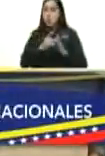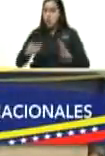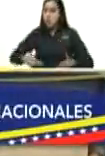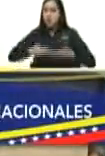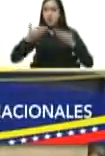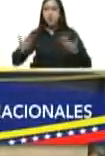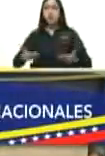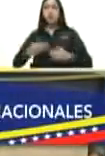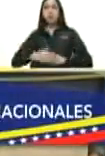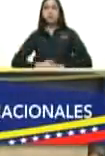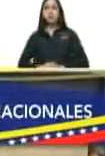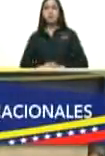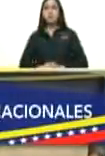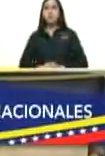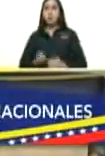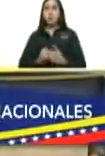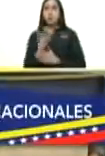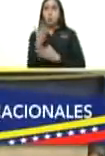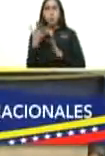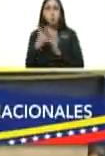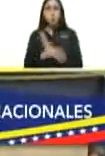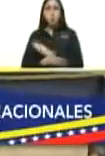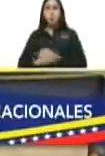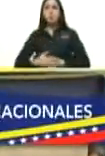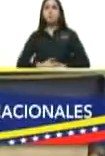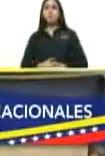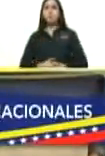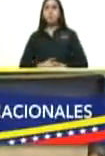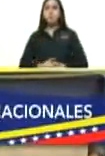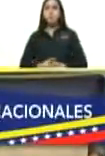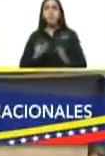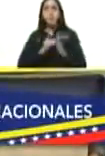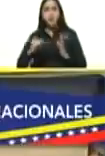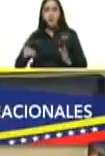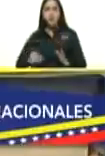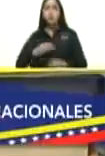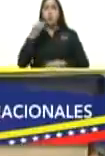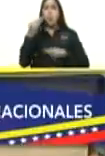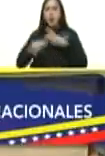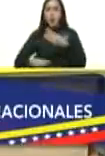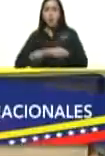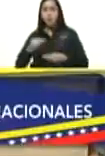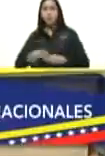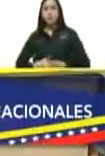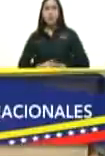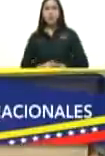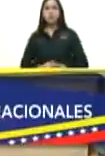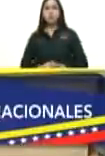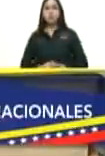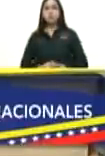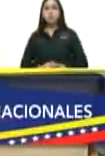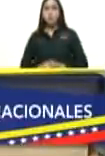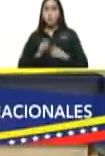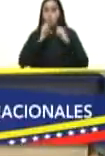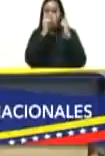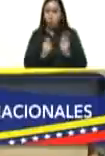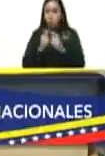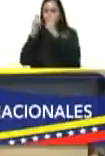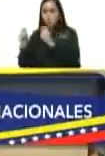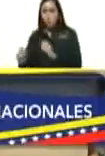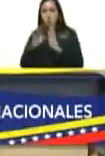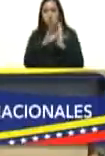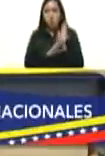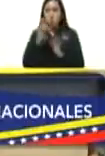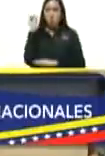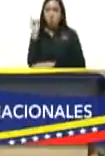surgidos también a su vez del derecho aplicado cuando se designa constitucionalmente